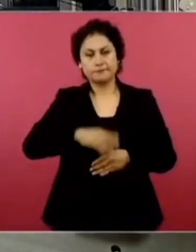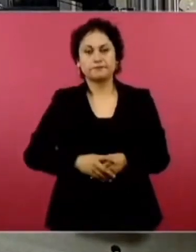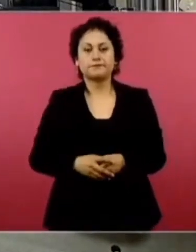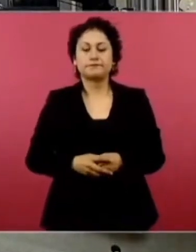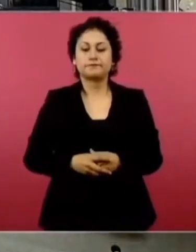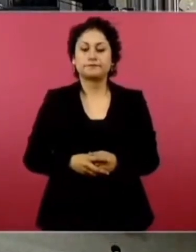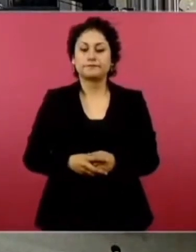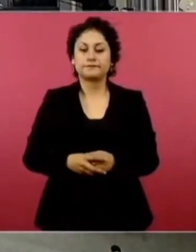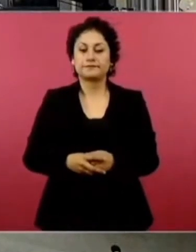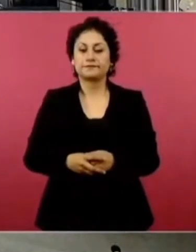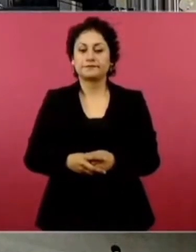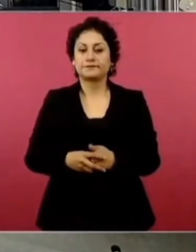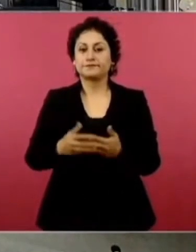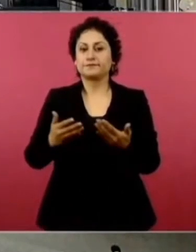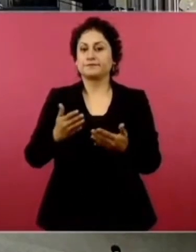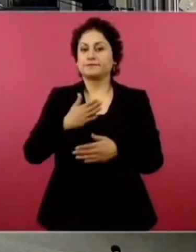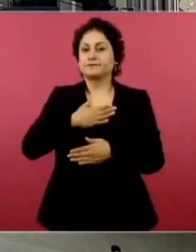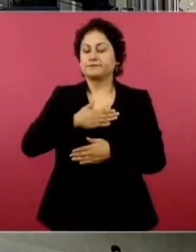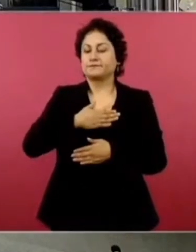No me dieron mucho tiempo.